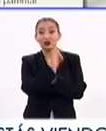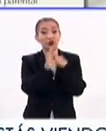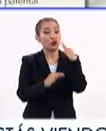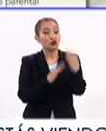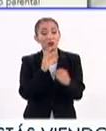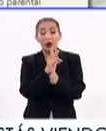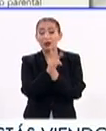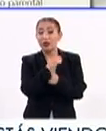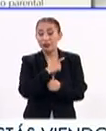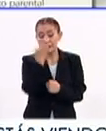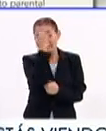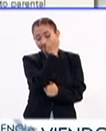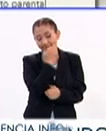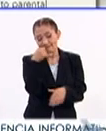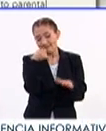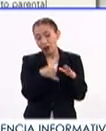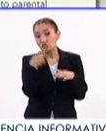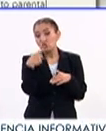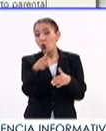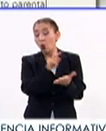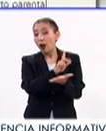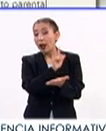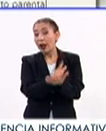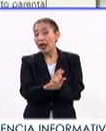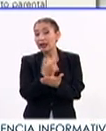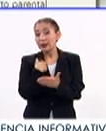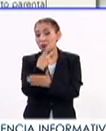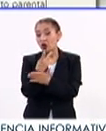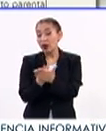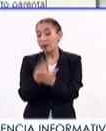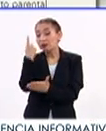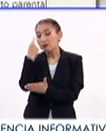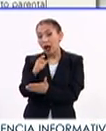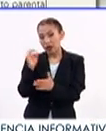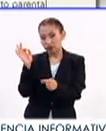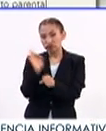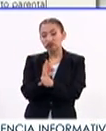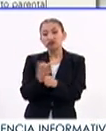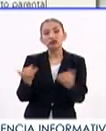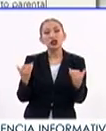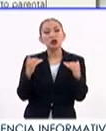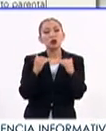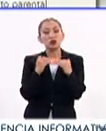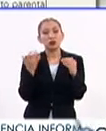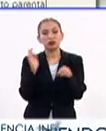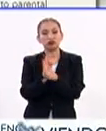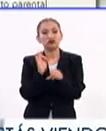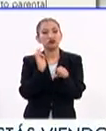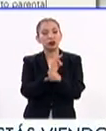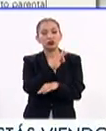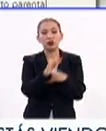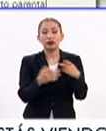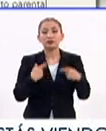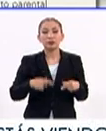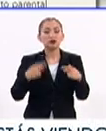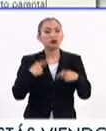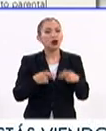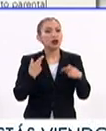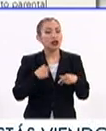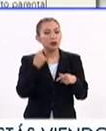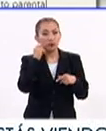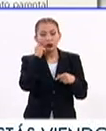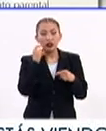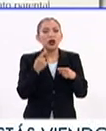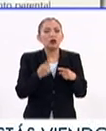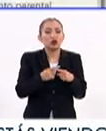los países deben examinar detenidamente sus leyes y políticas a fin de garantizar la igualdad y la protección de todas las personas, sin